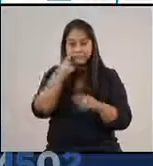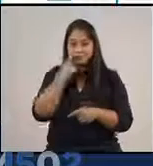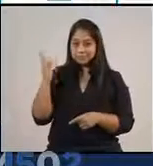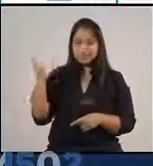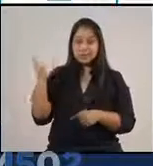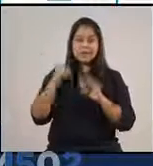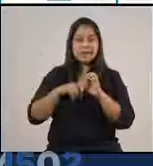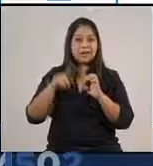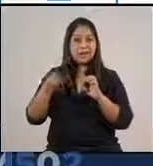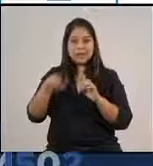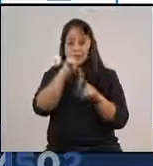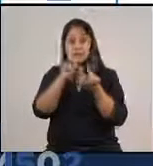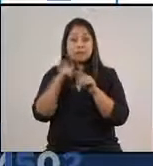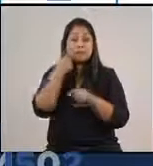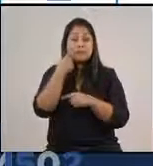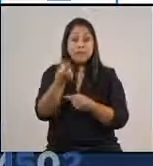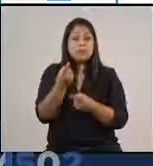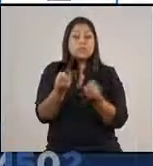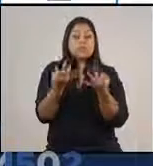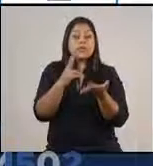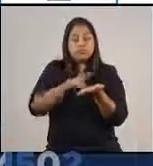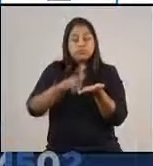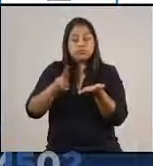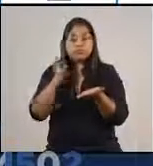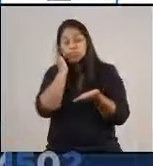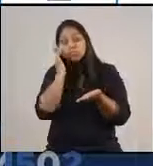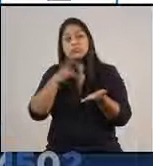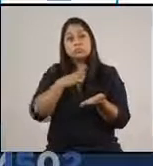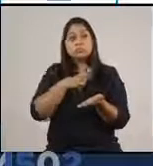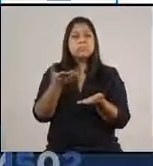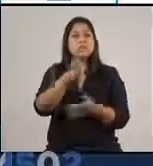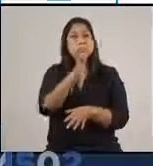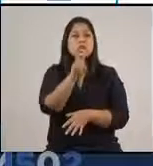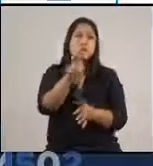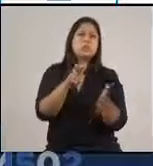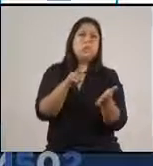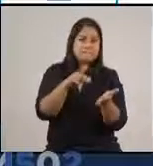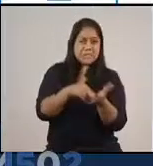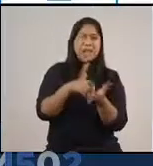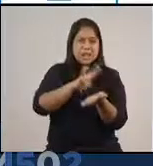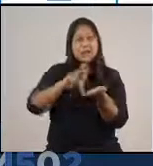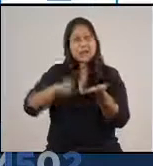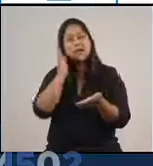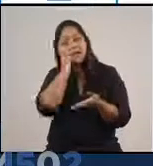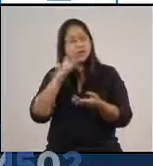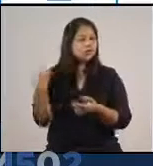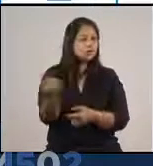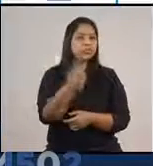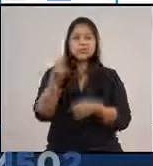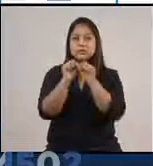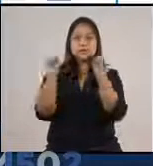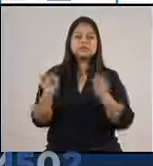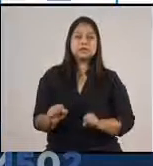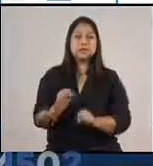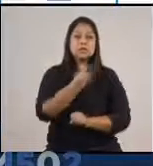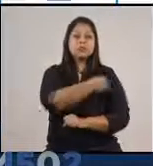donde vemos la disponibilidad de camas, que estamos casi por las 2.000 camas en disponibilidad en todo el sistema hospitalario